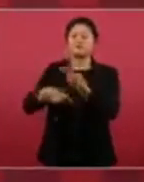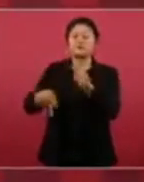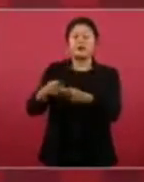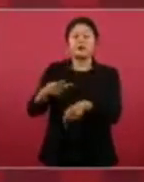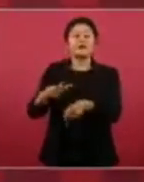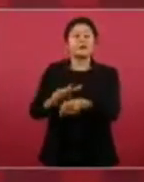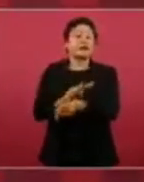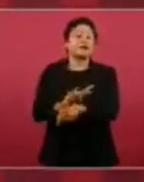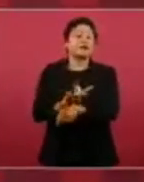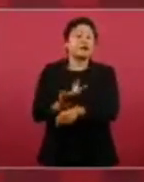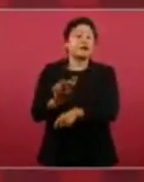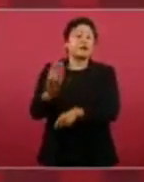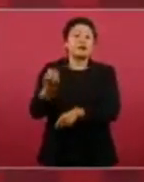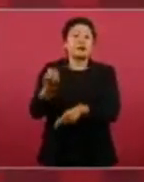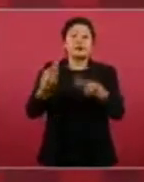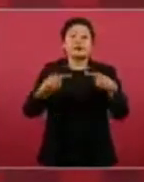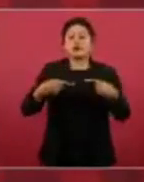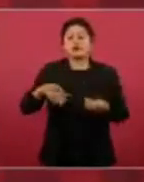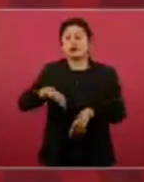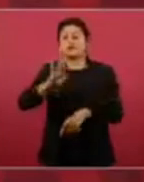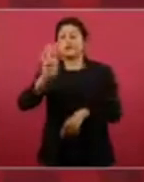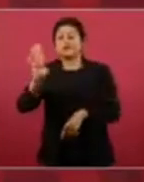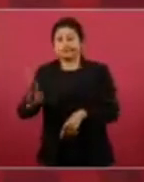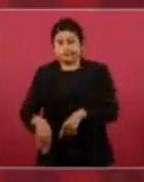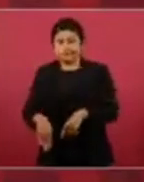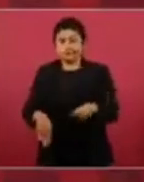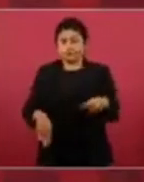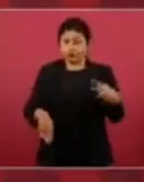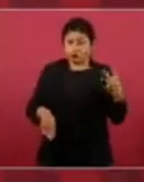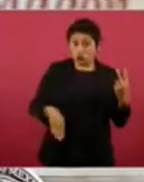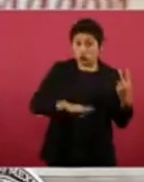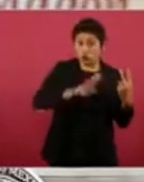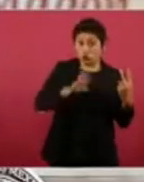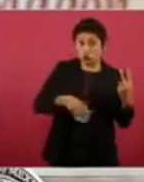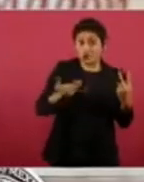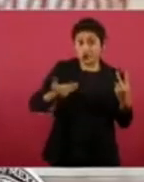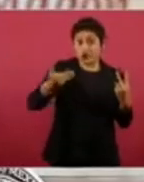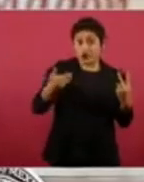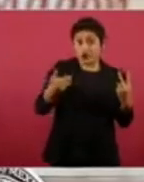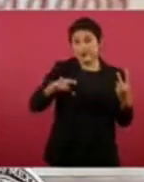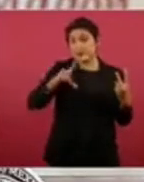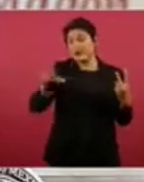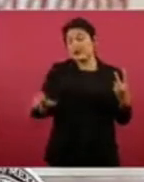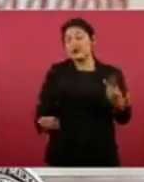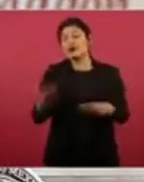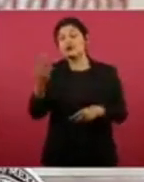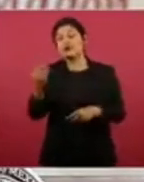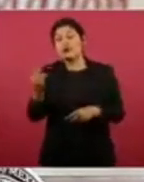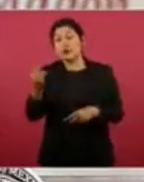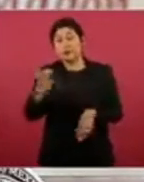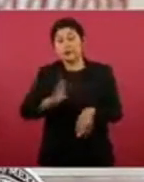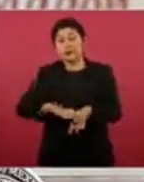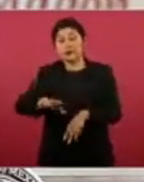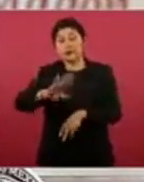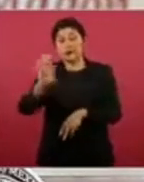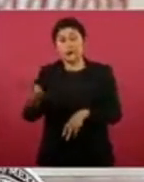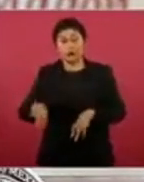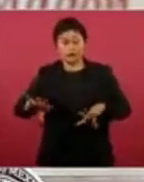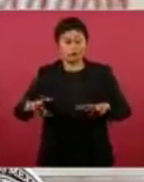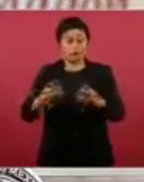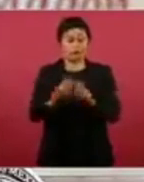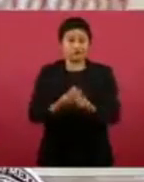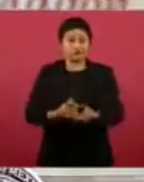personas fallecidas que se suman a las dos que se suscitaron al interior del centro penitenciario.